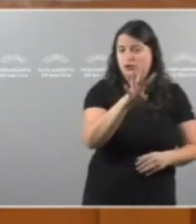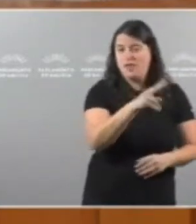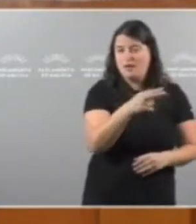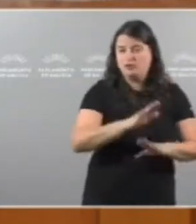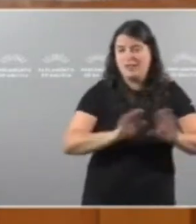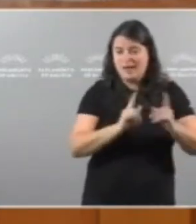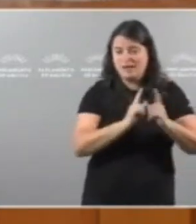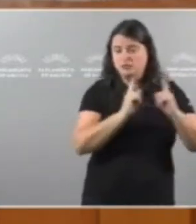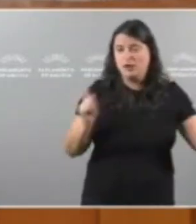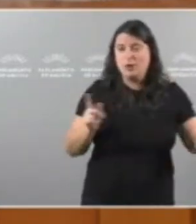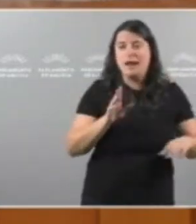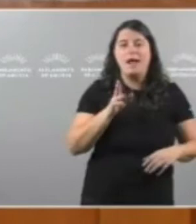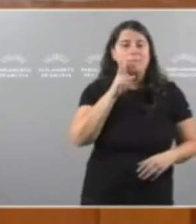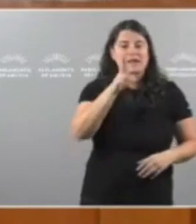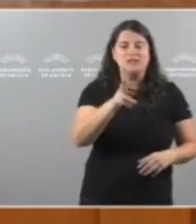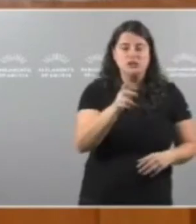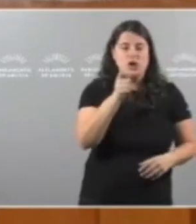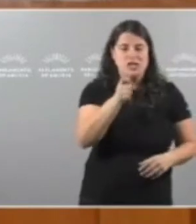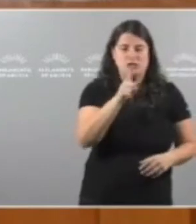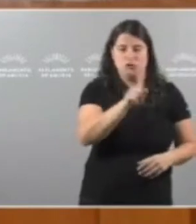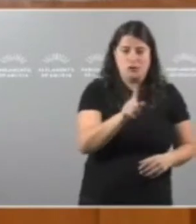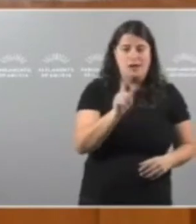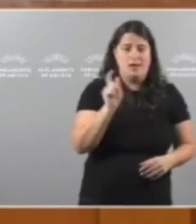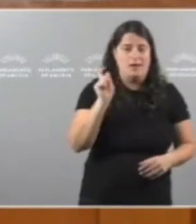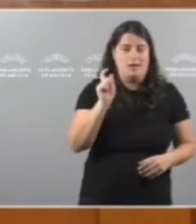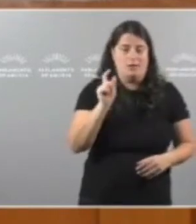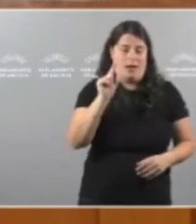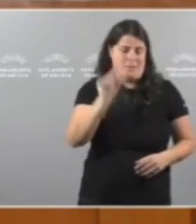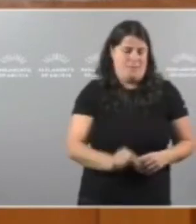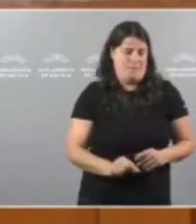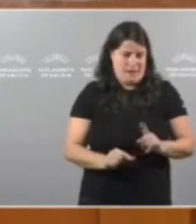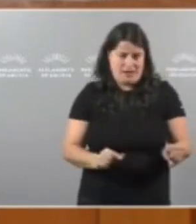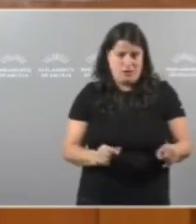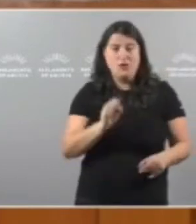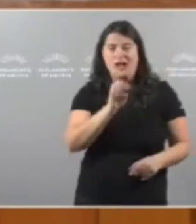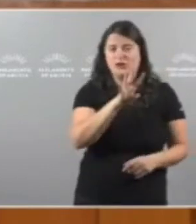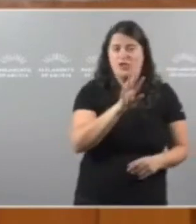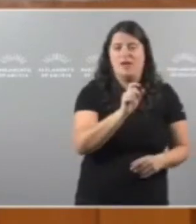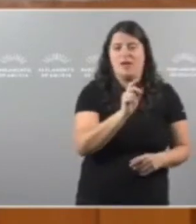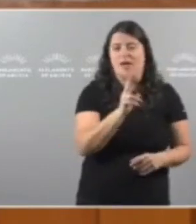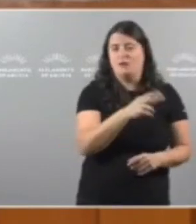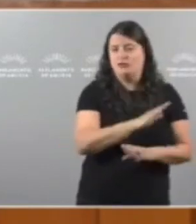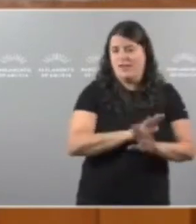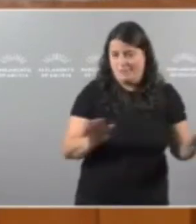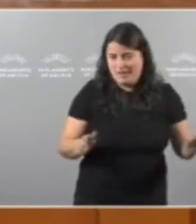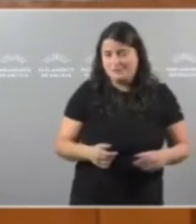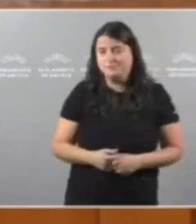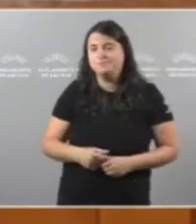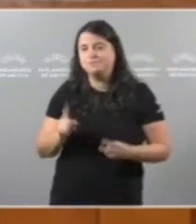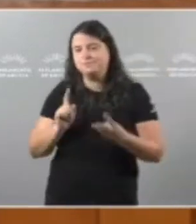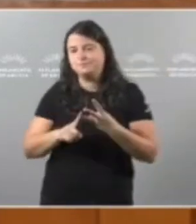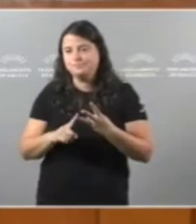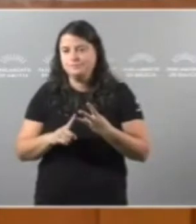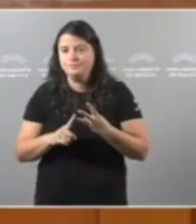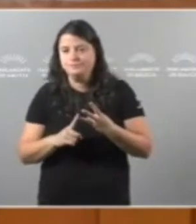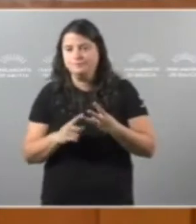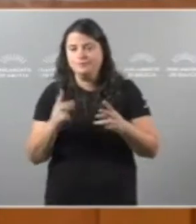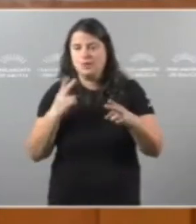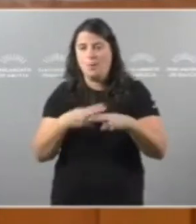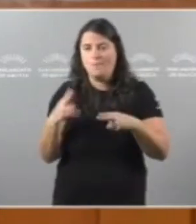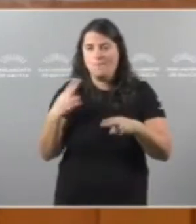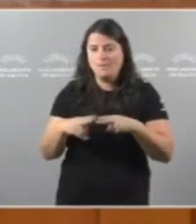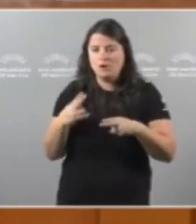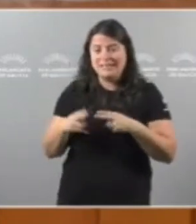Popular Para as pensións Mais baixas Do noso país Proponemos tamén Unha reordenación De toda a política